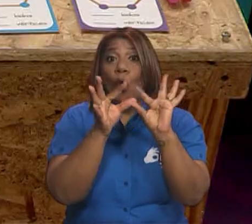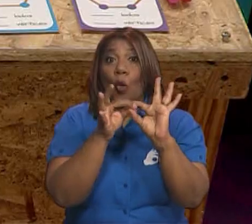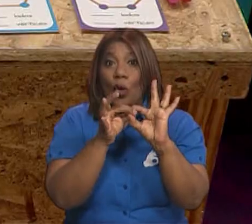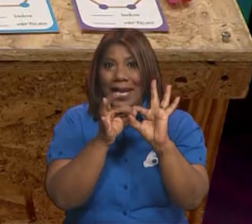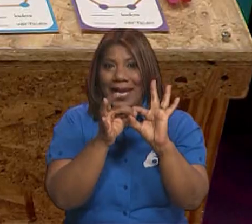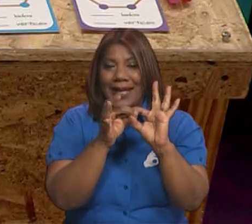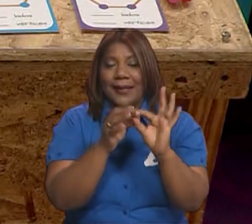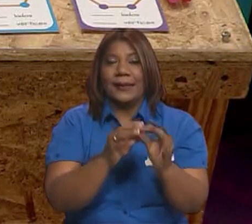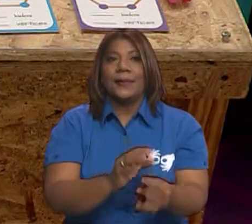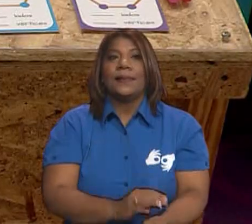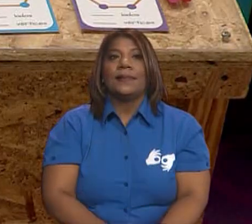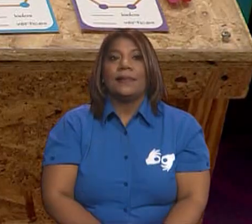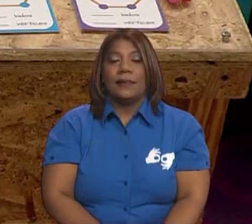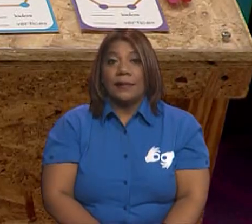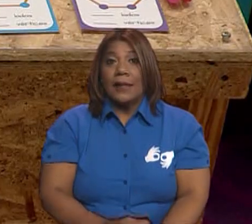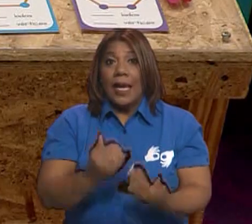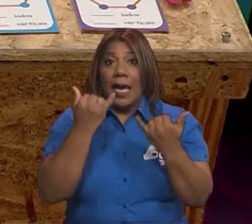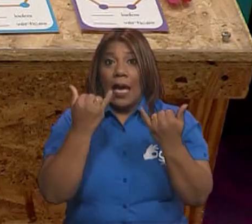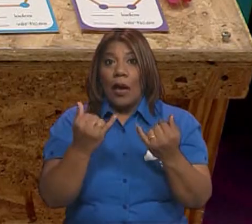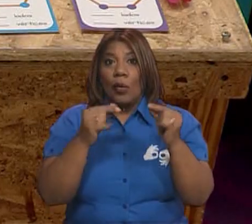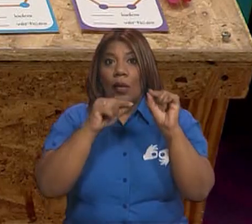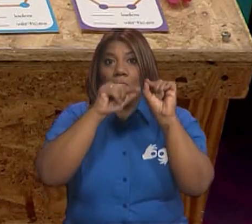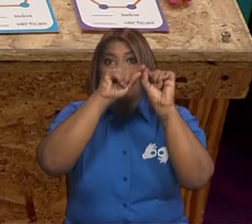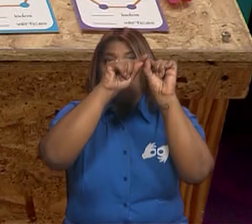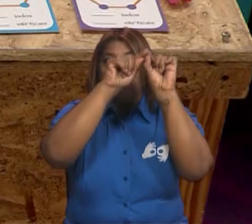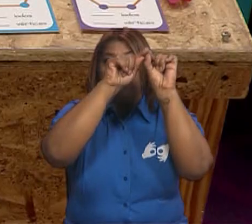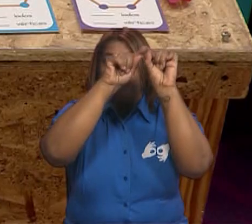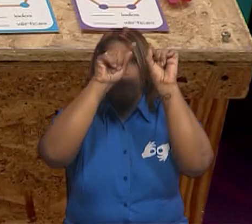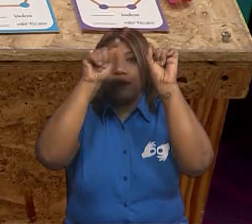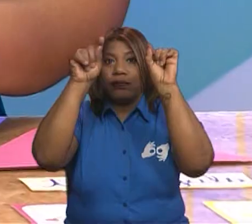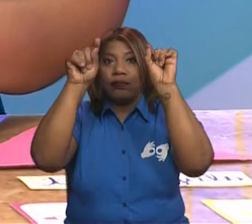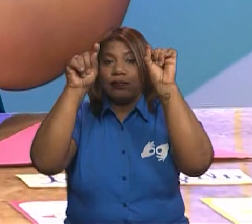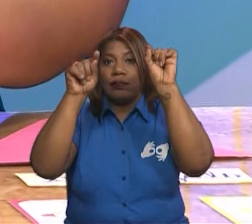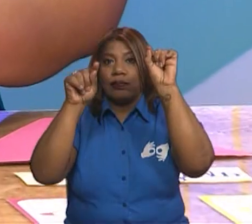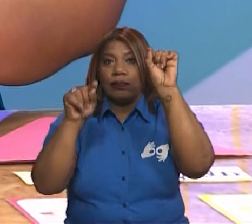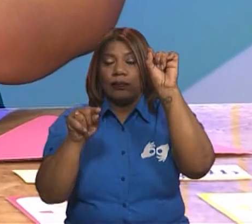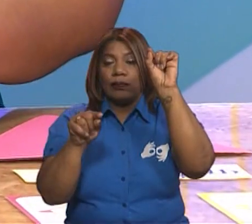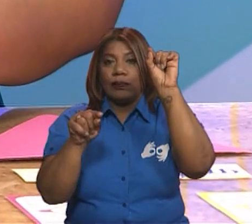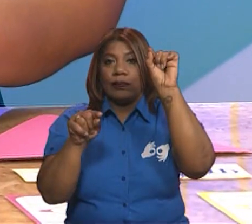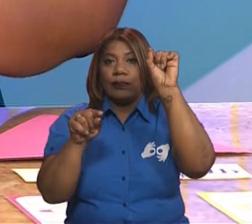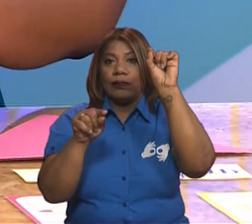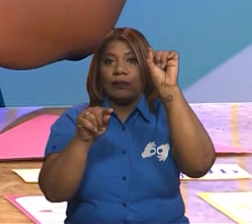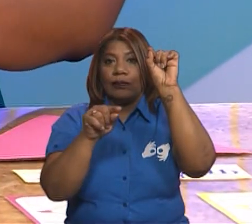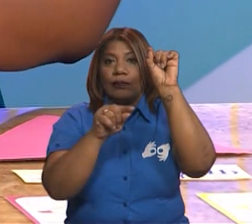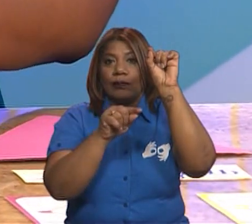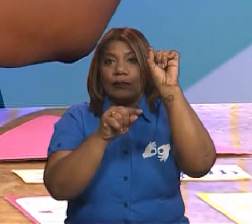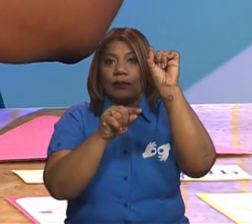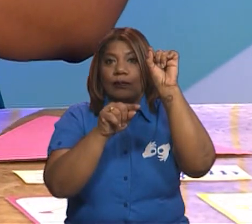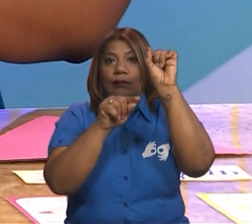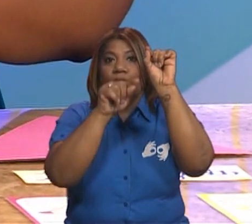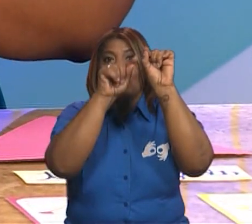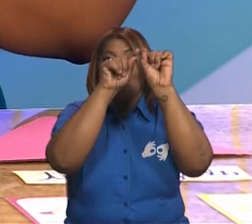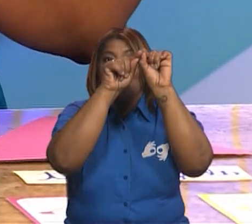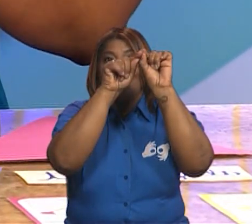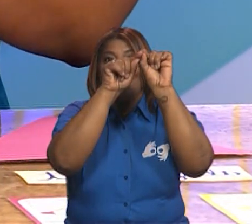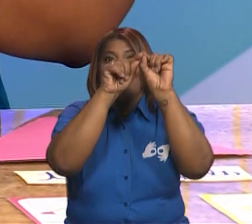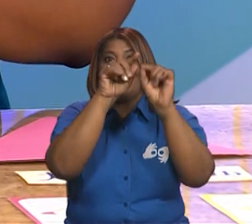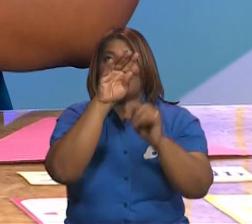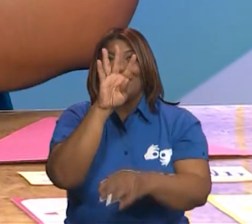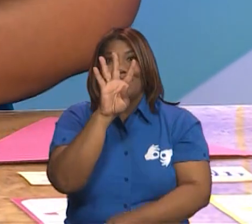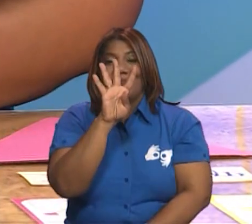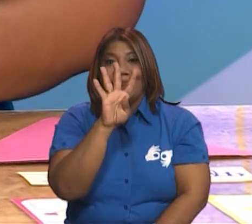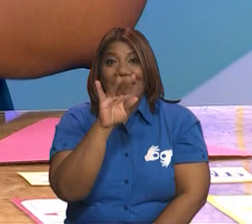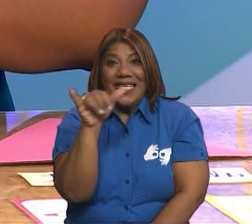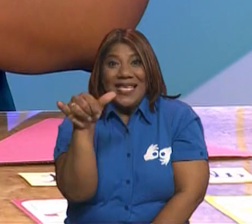que es el cuadrado. ¿Cuántos lados tiene el cuadrado? 1, 2, 3 y